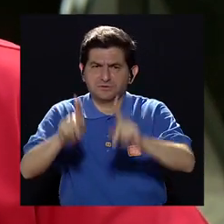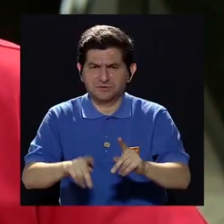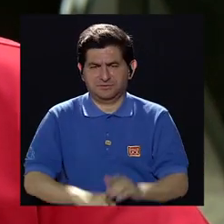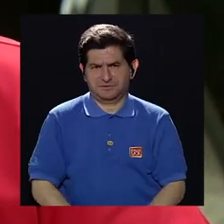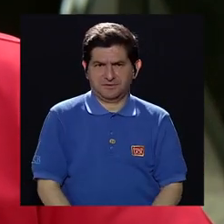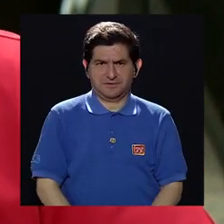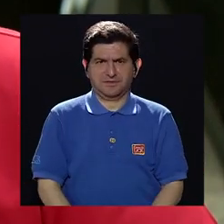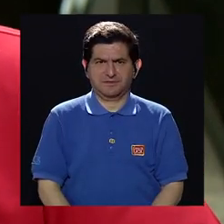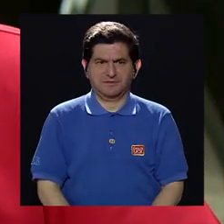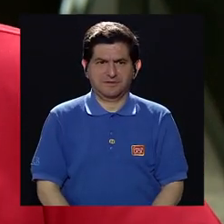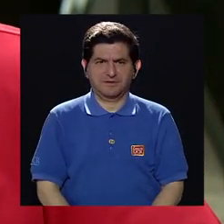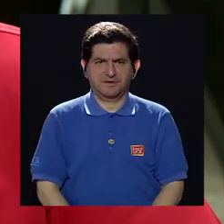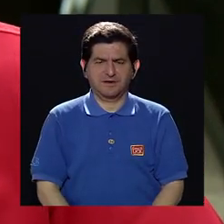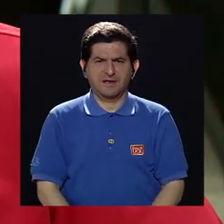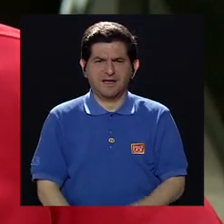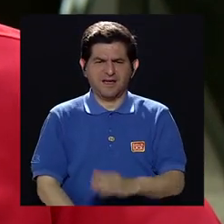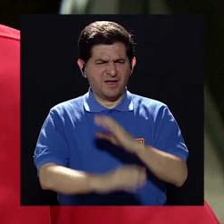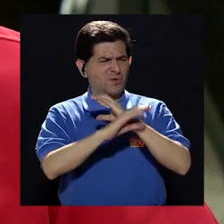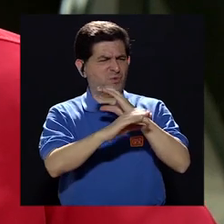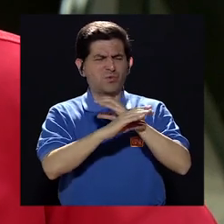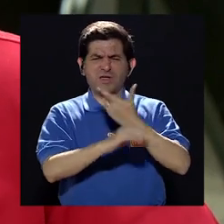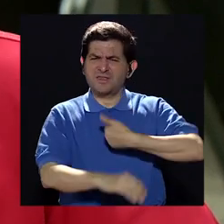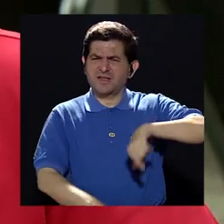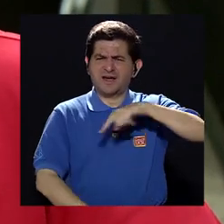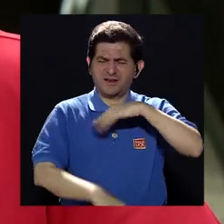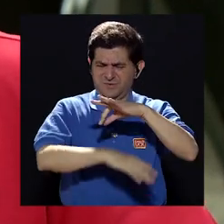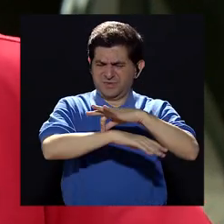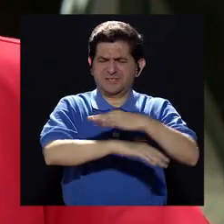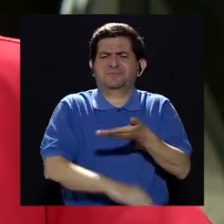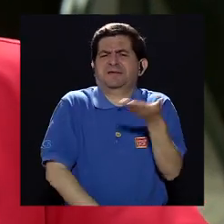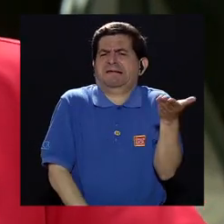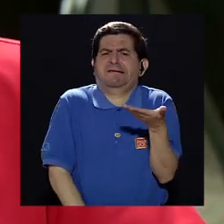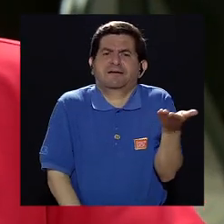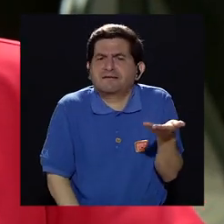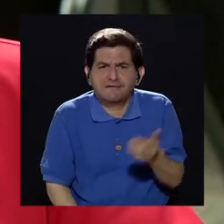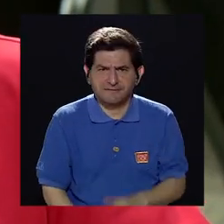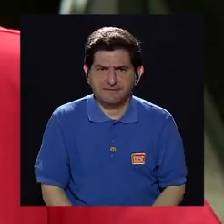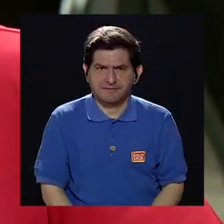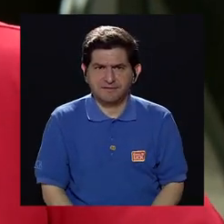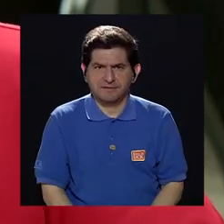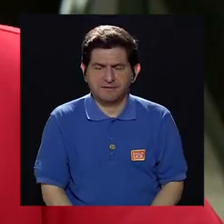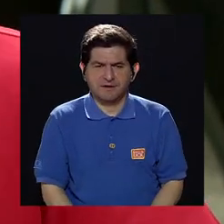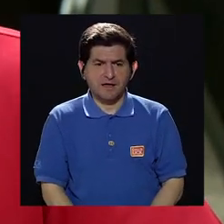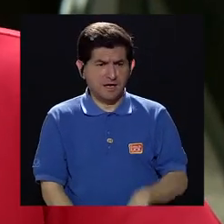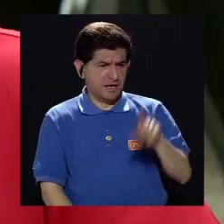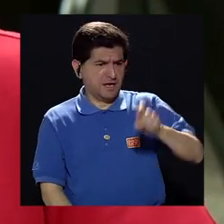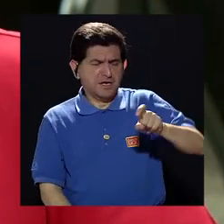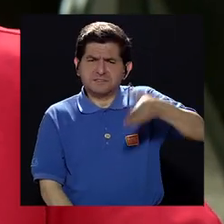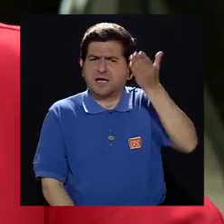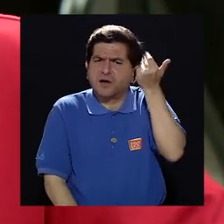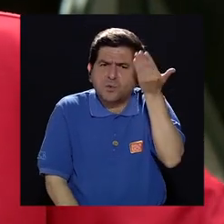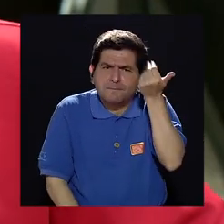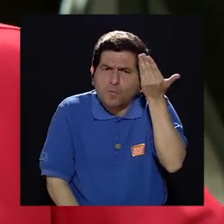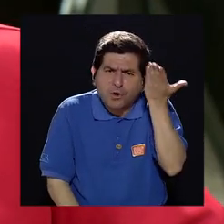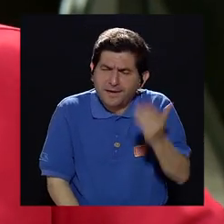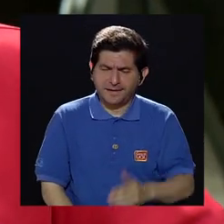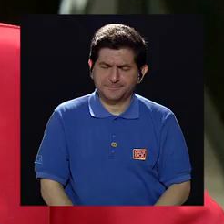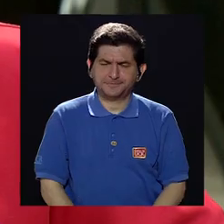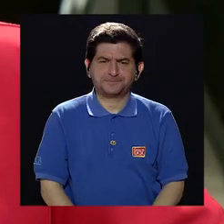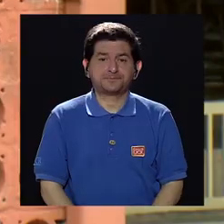personas pues qué es lo que tenemos que cuidar de nuestra piel, qué es lo que tenemos y por qué debemos de cuidarla.